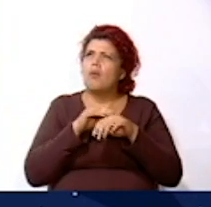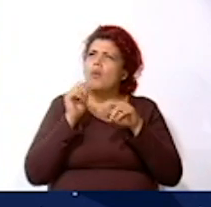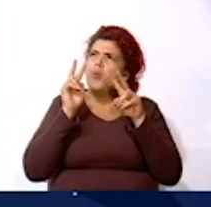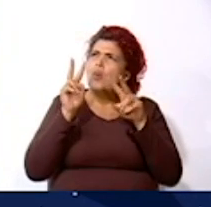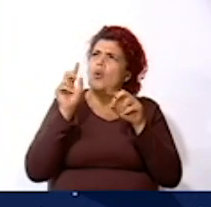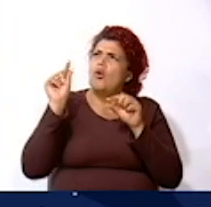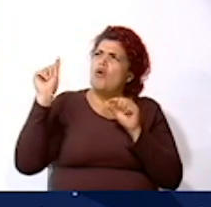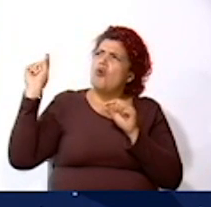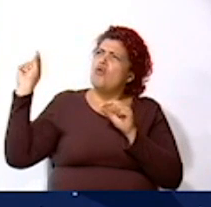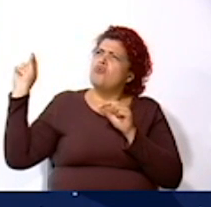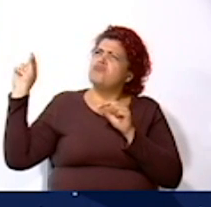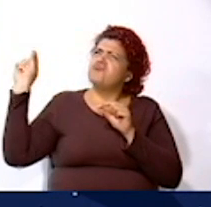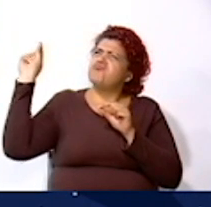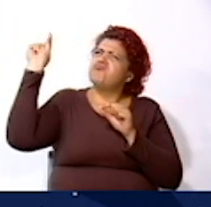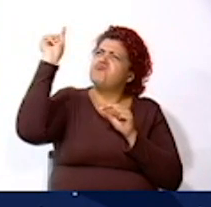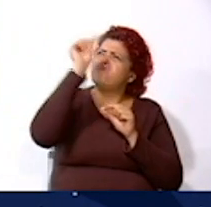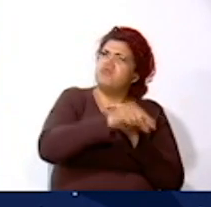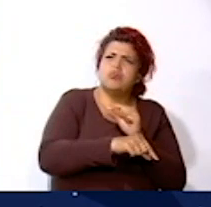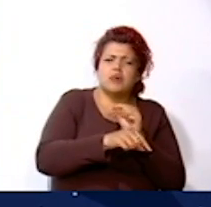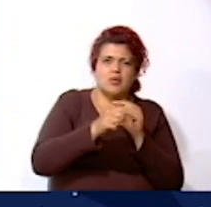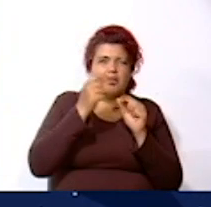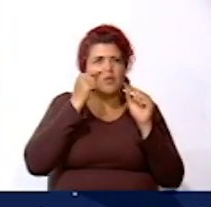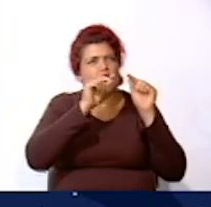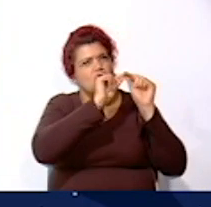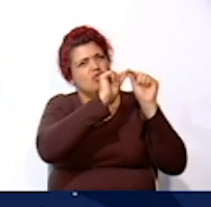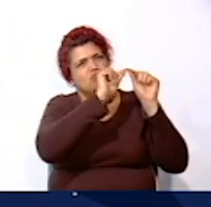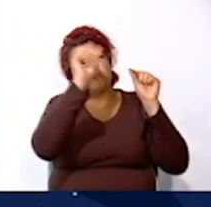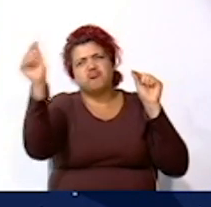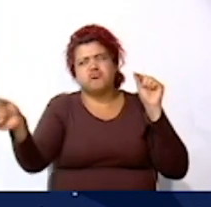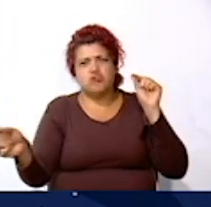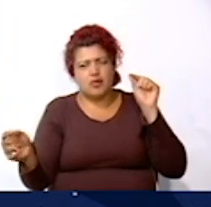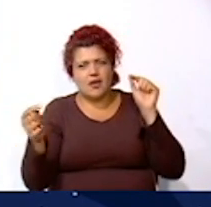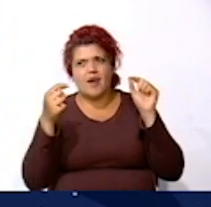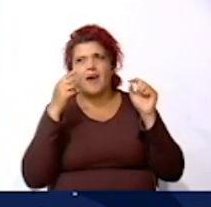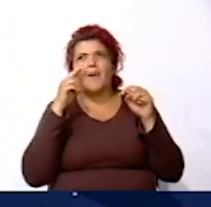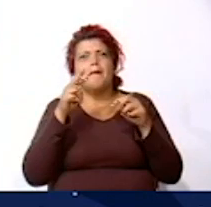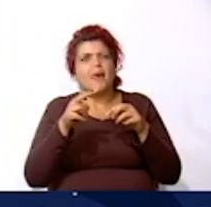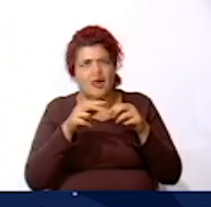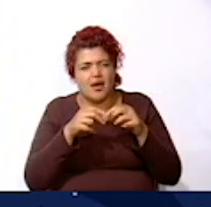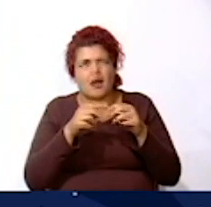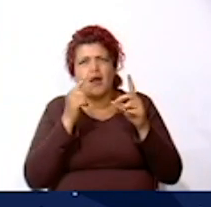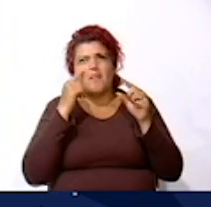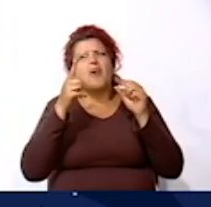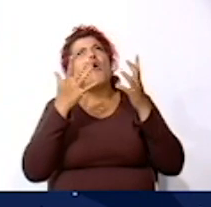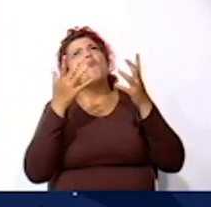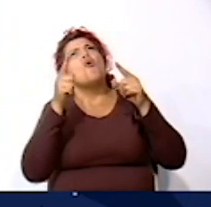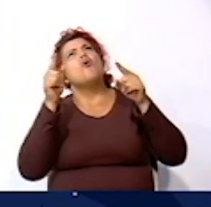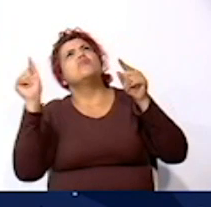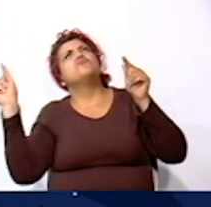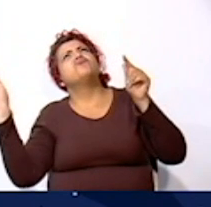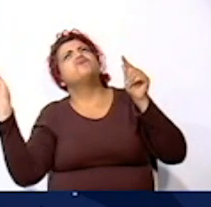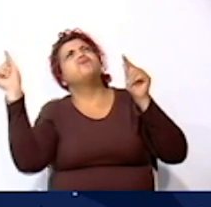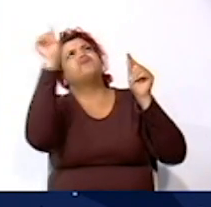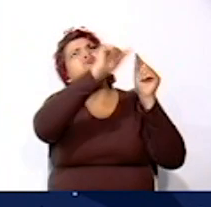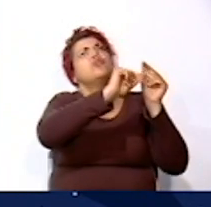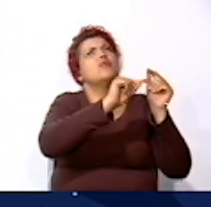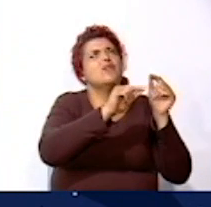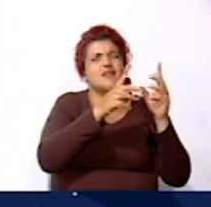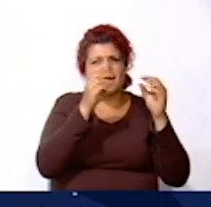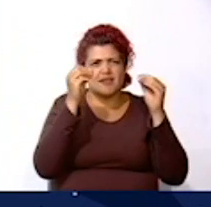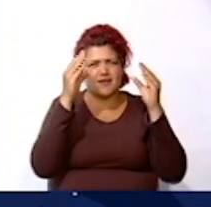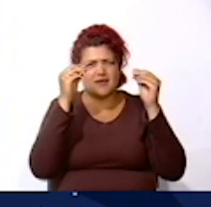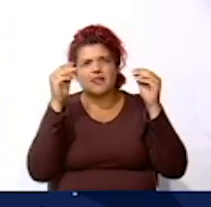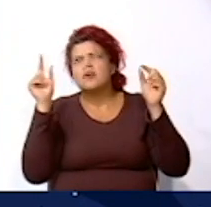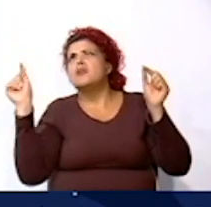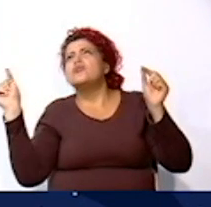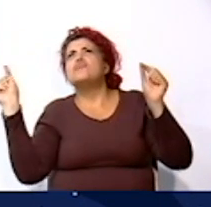meteoros Que son luminosos Estos se ven moverse en el firmamento Los meteoros se